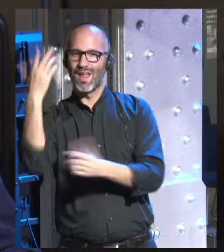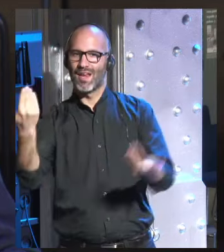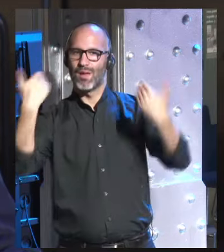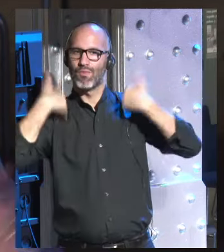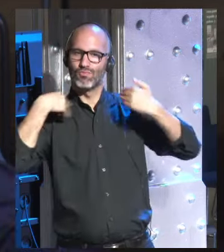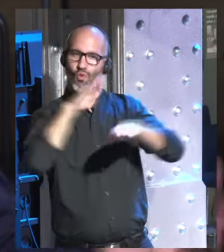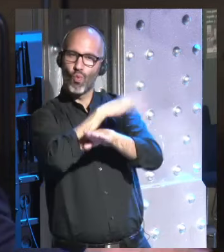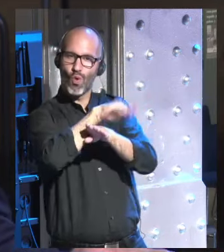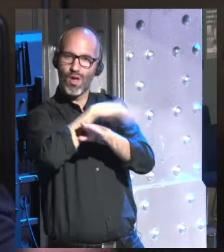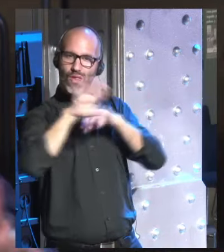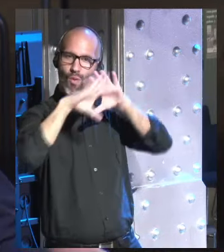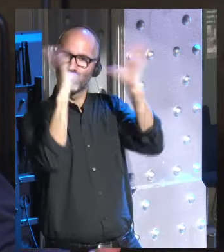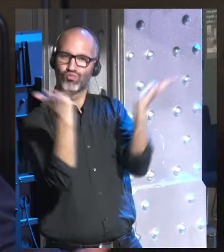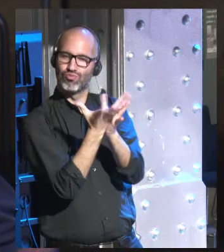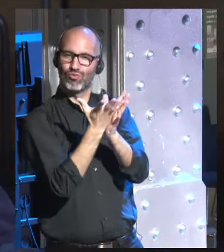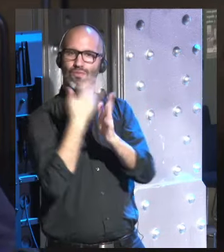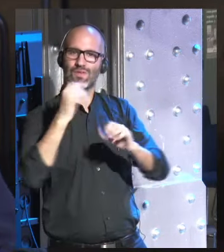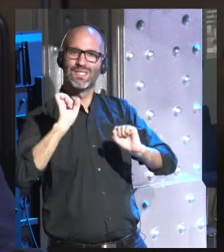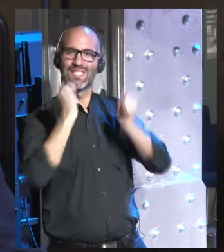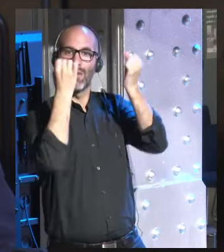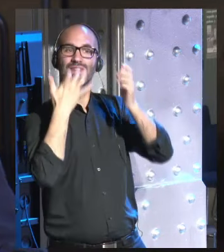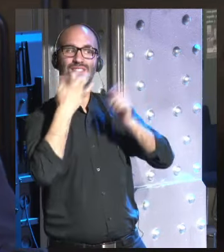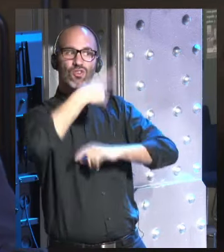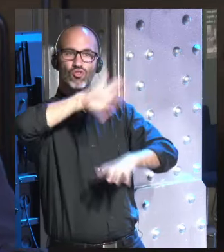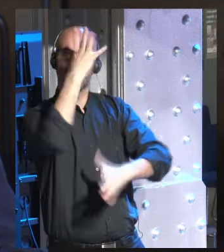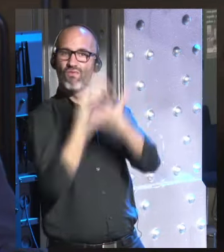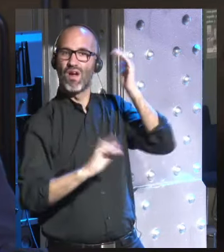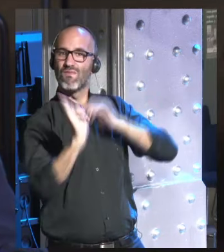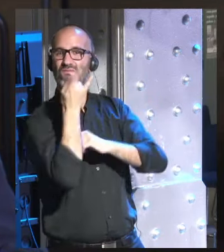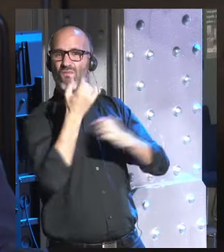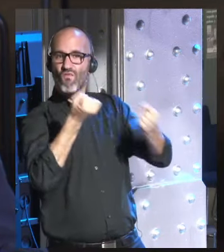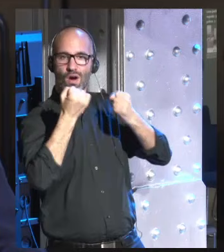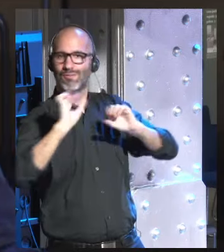velar por el mundo y nos salva si cometemos un error muy grande